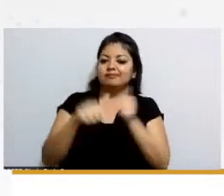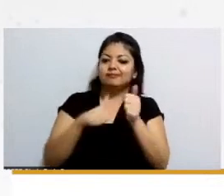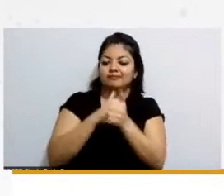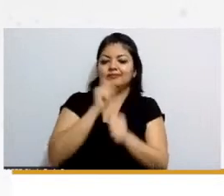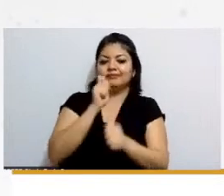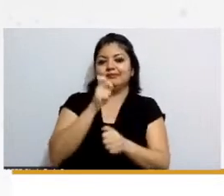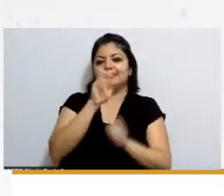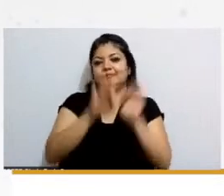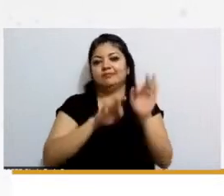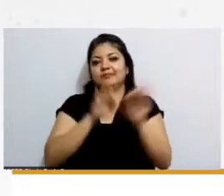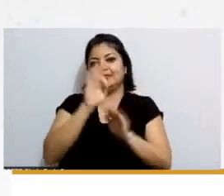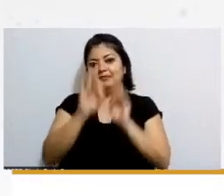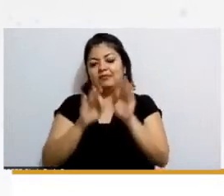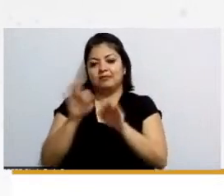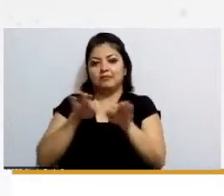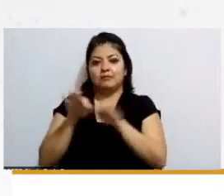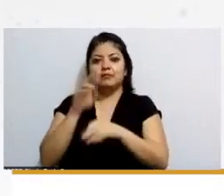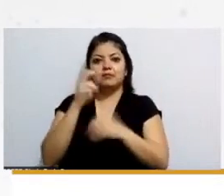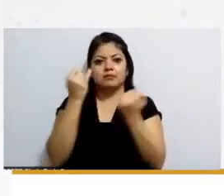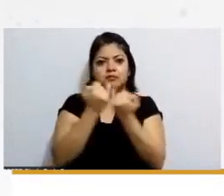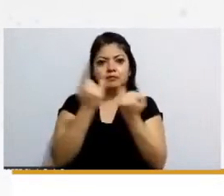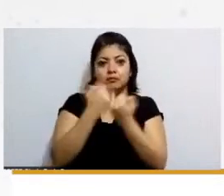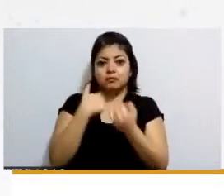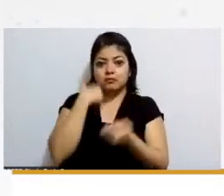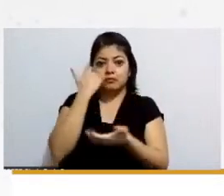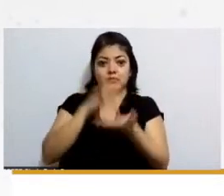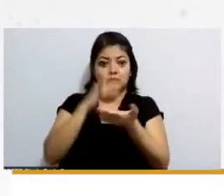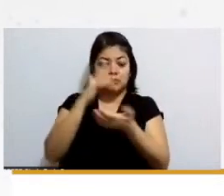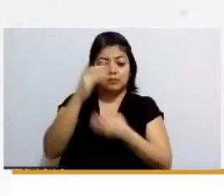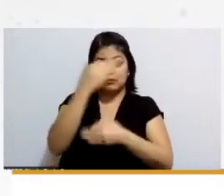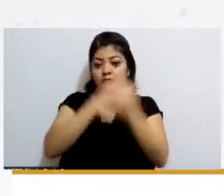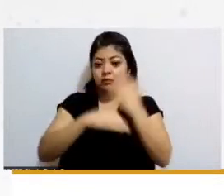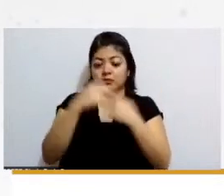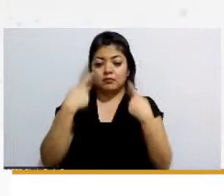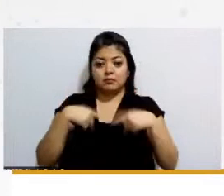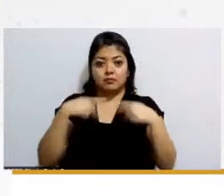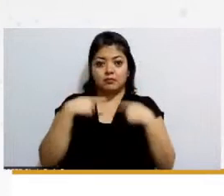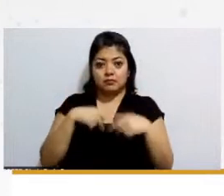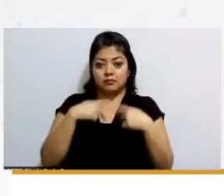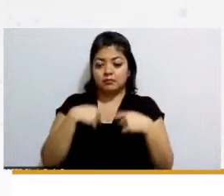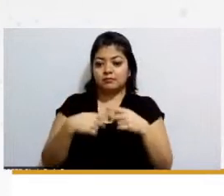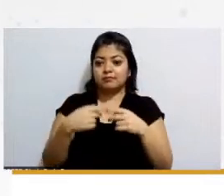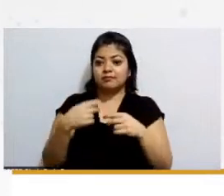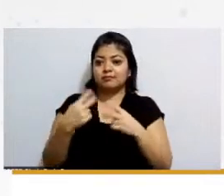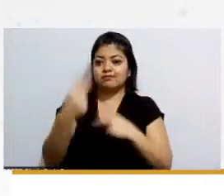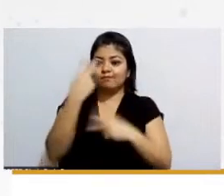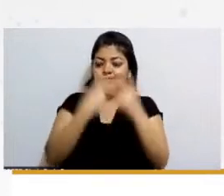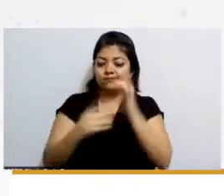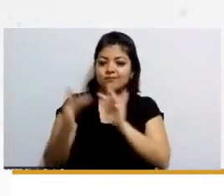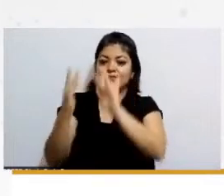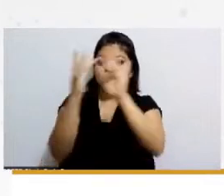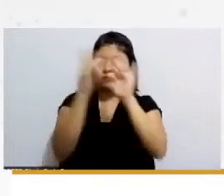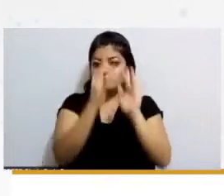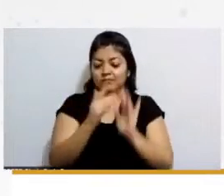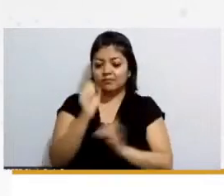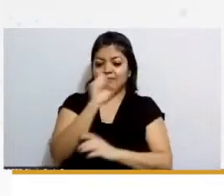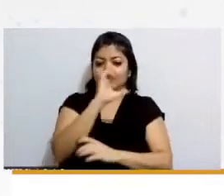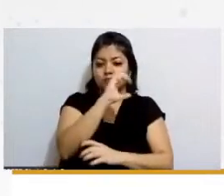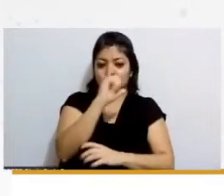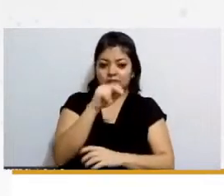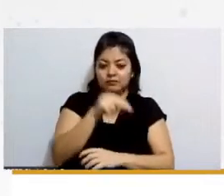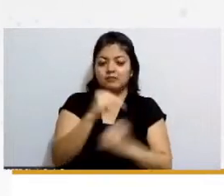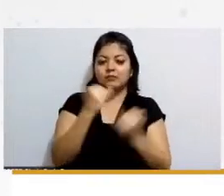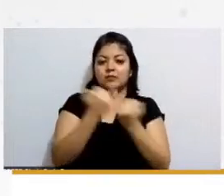trabajo también quisiera agradecerle a todas las personas que nos acompañaron desde las redes sociales de la Suprema Corte y desde las plataformas de la